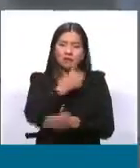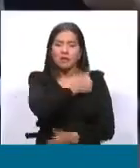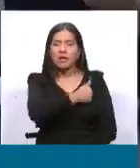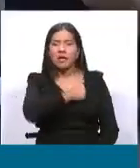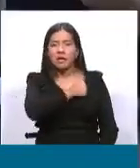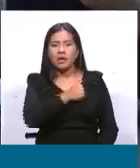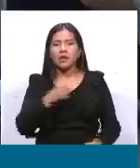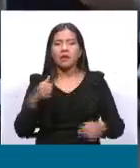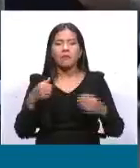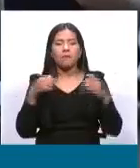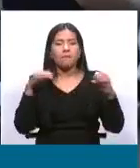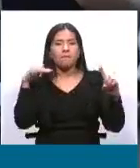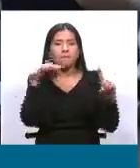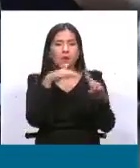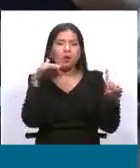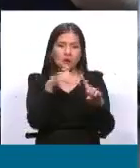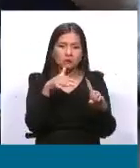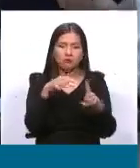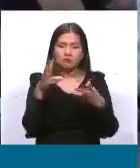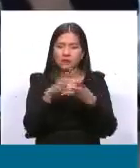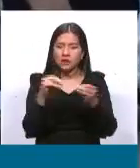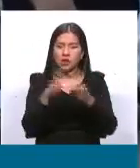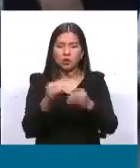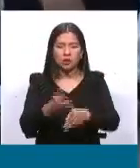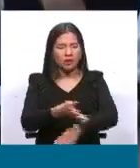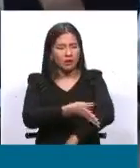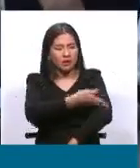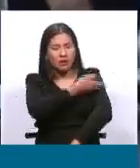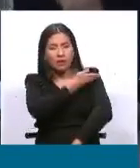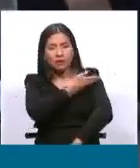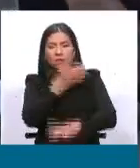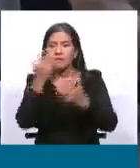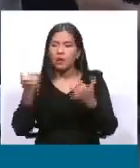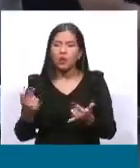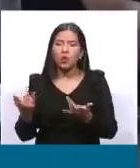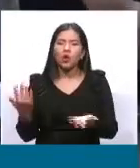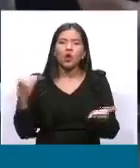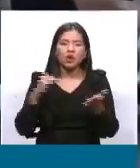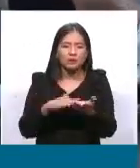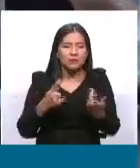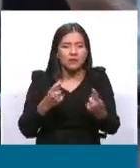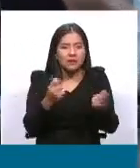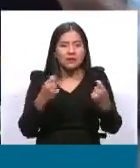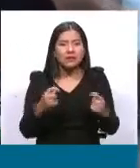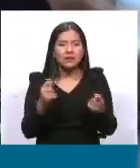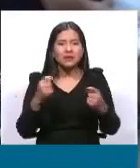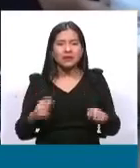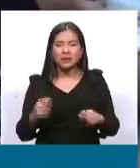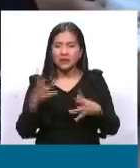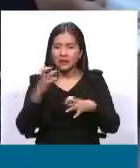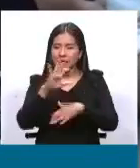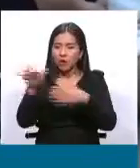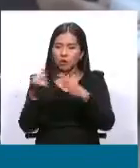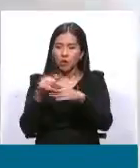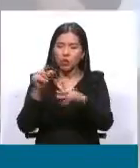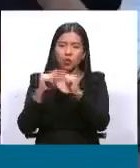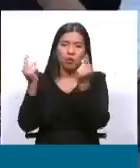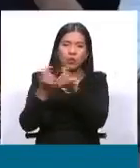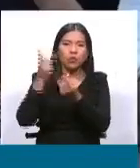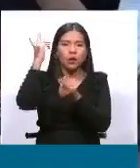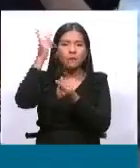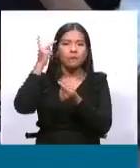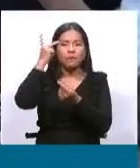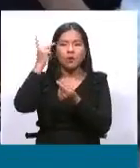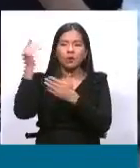que con todos esos antecedentes históricos hoy está nuevamente intentando disciplinar a los actores políticos en Santa Cruz